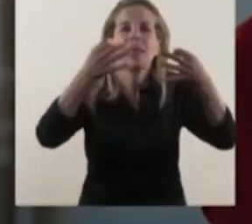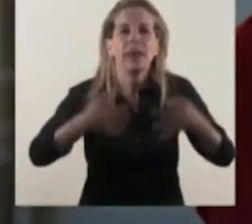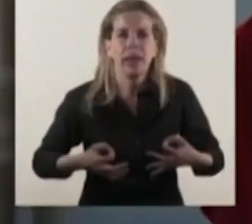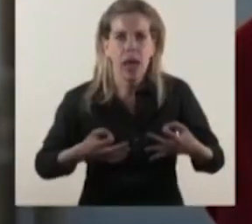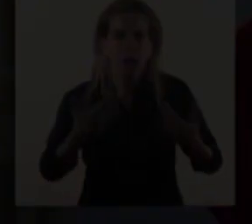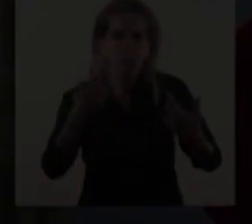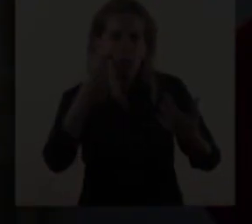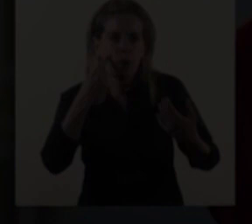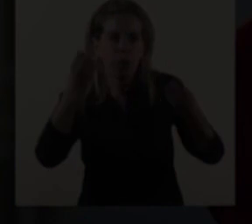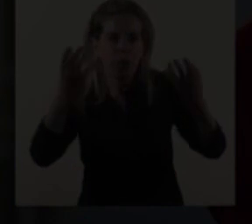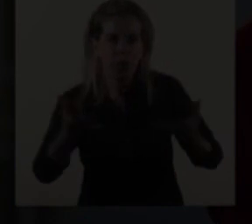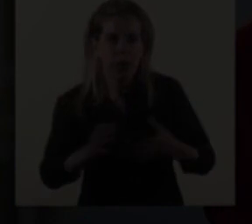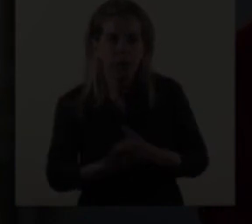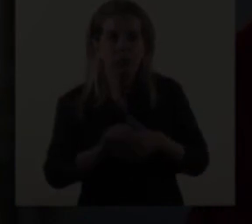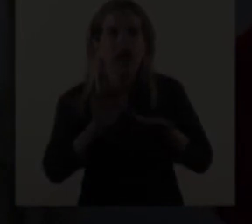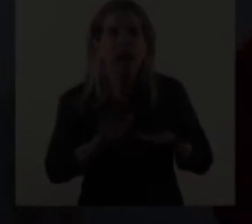para poder vivir